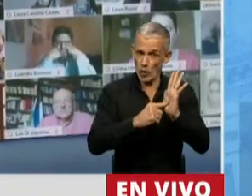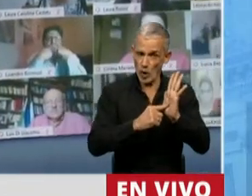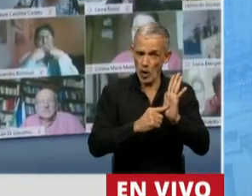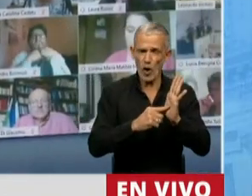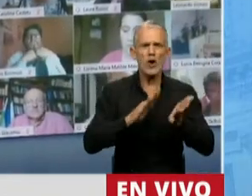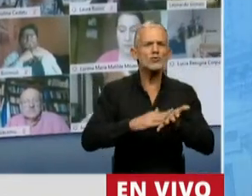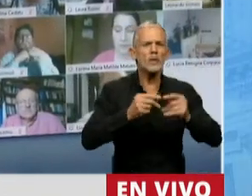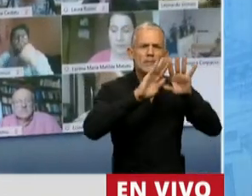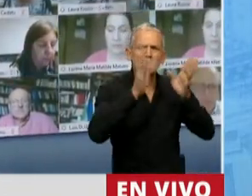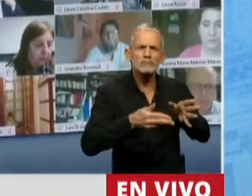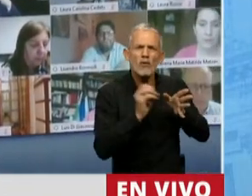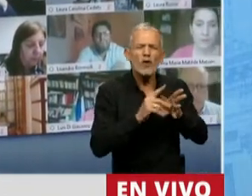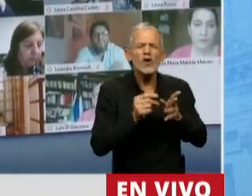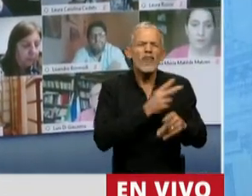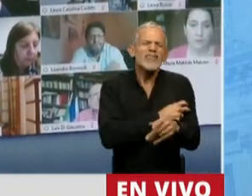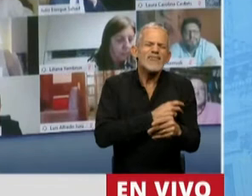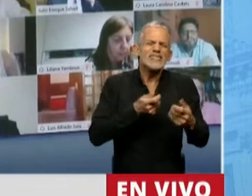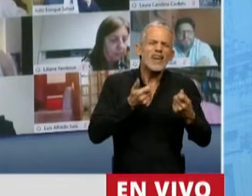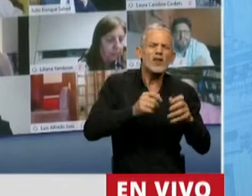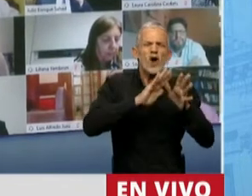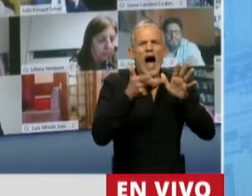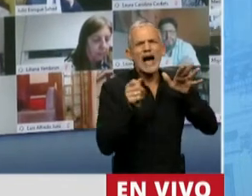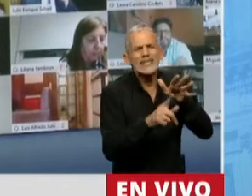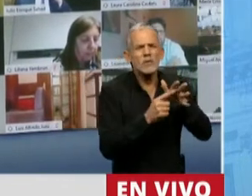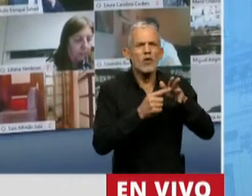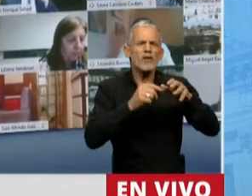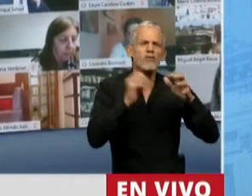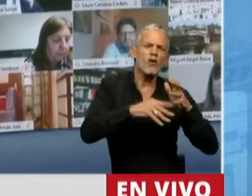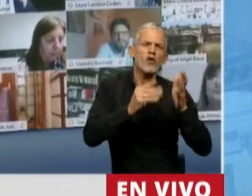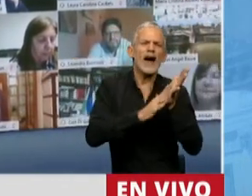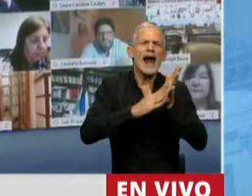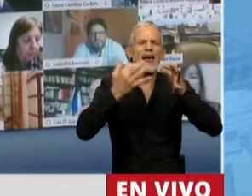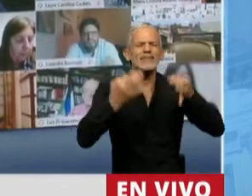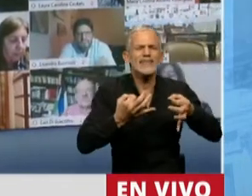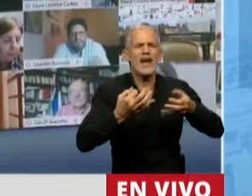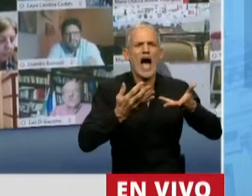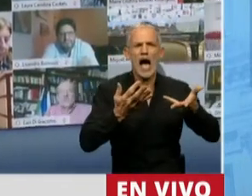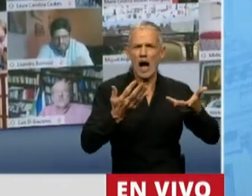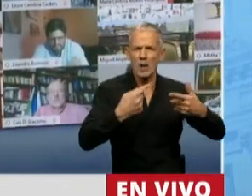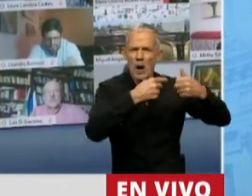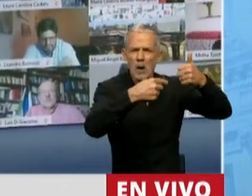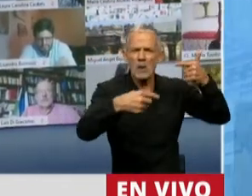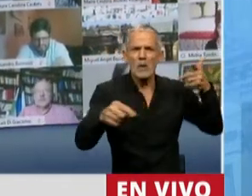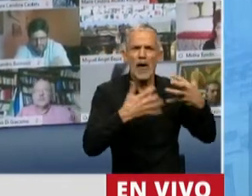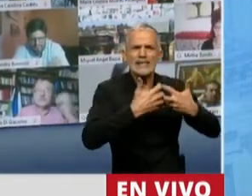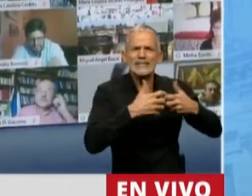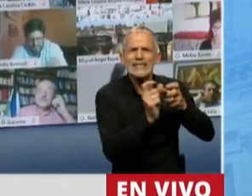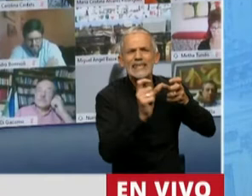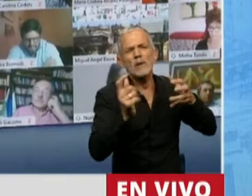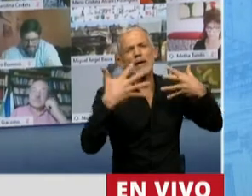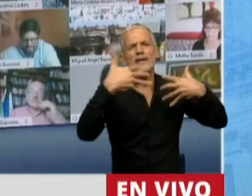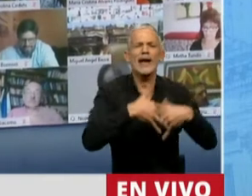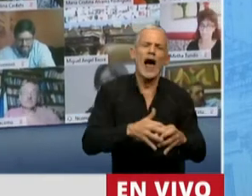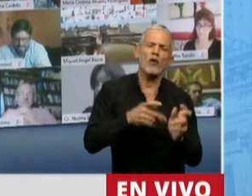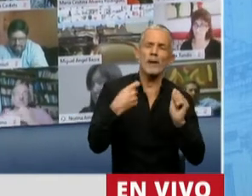Fondo de Defensa de los Activos del Fondo de Garantía de Sustentabilidad del Sistema Integrado